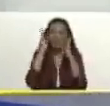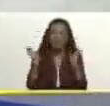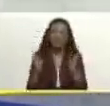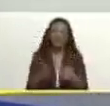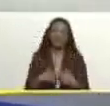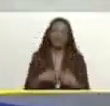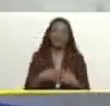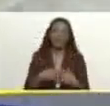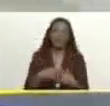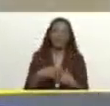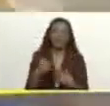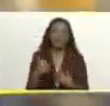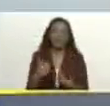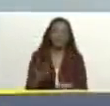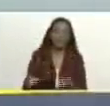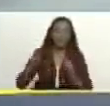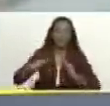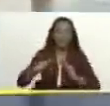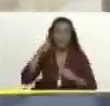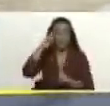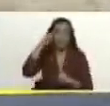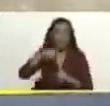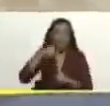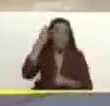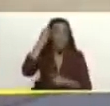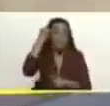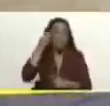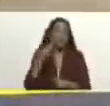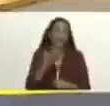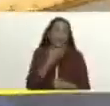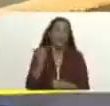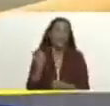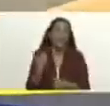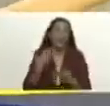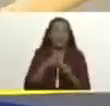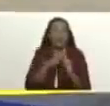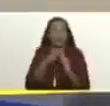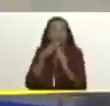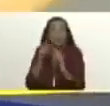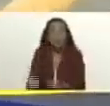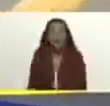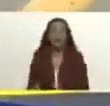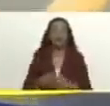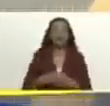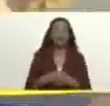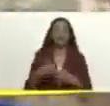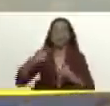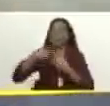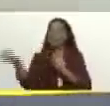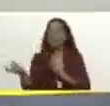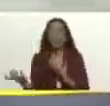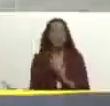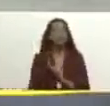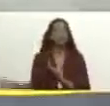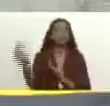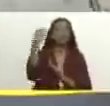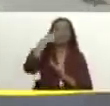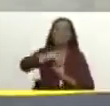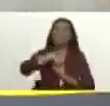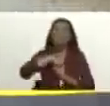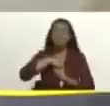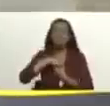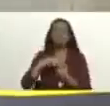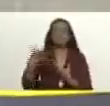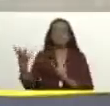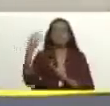no a ser servidos. Esa es nuestra filosofía del Gobierno trabajamos sin exclusión sin distinción con una sola